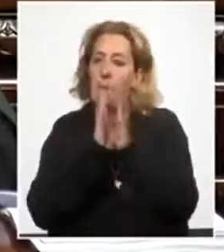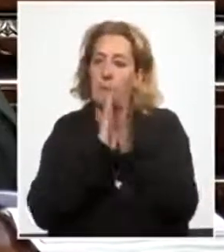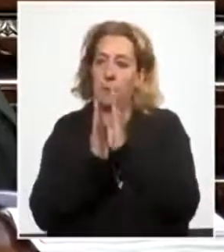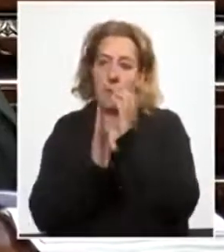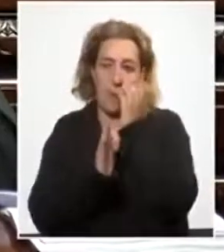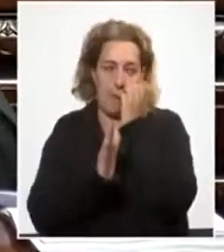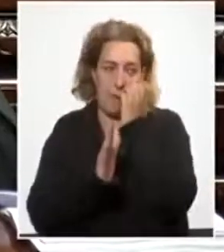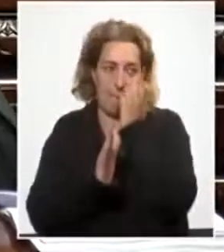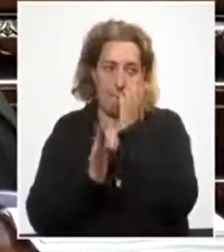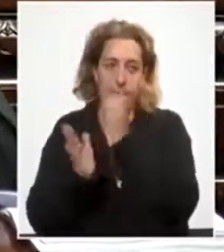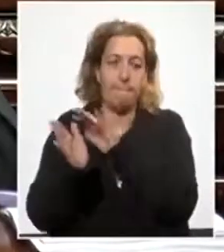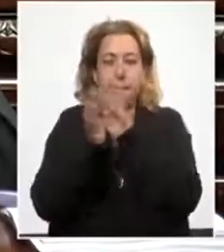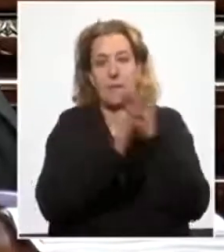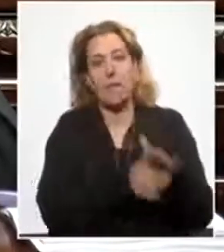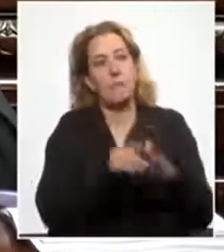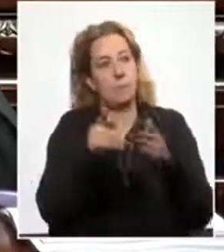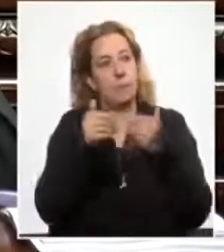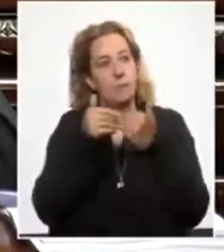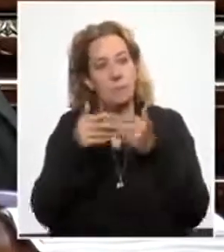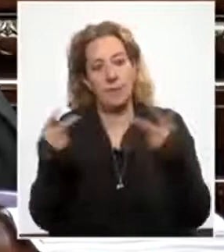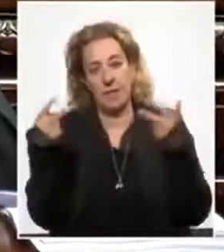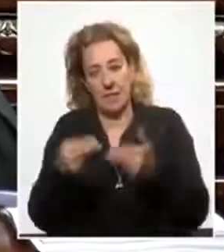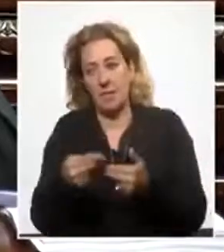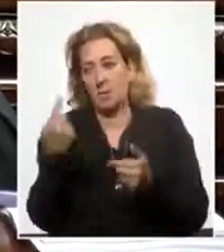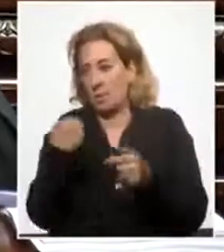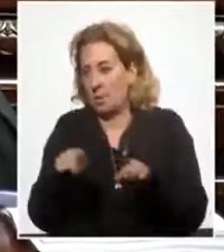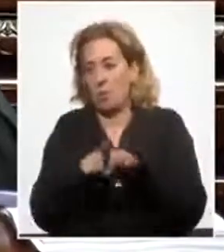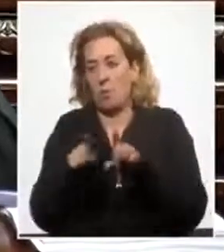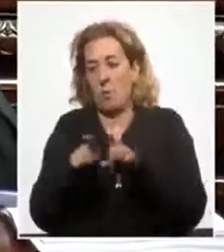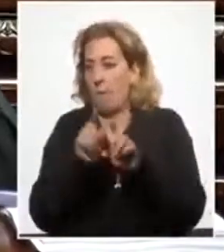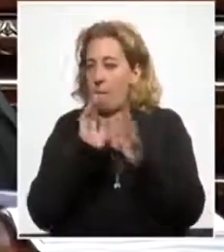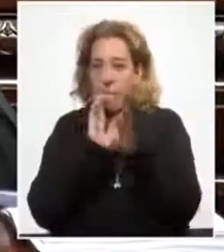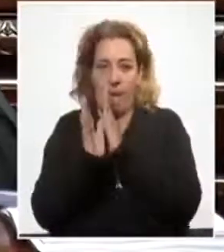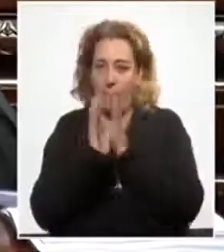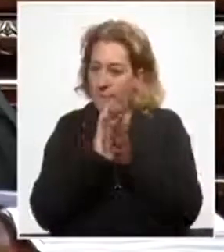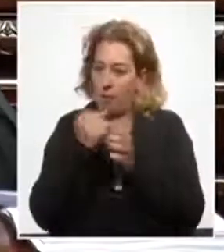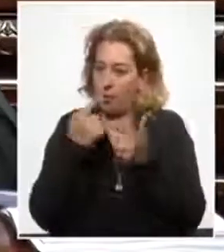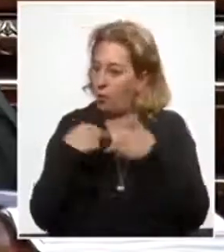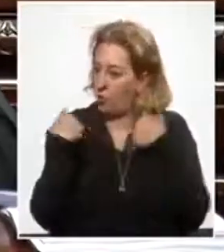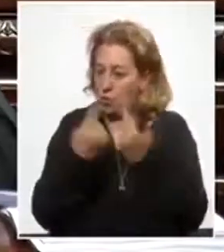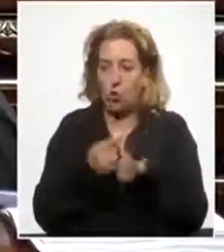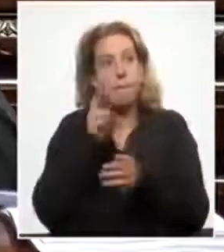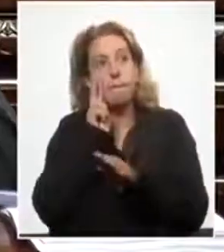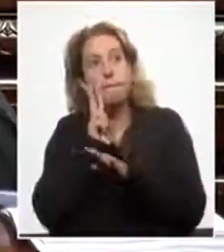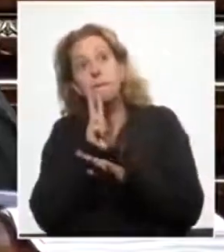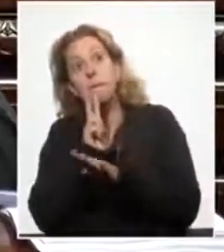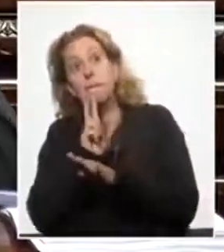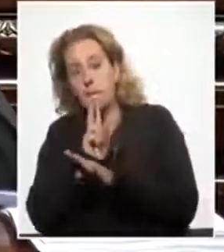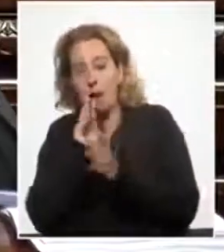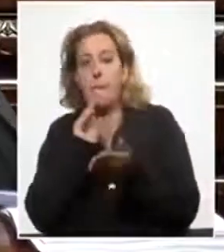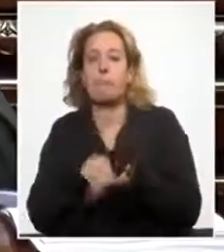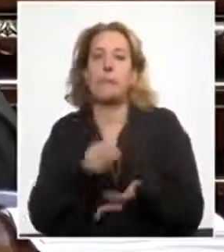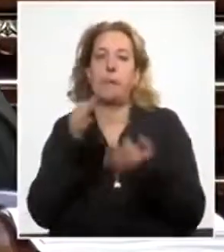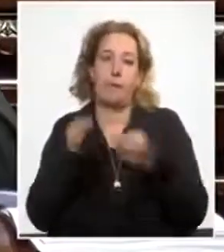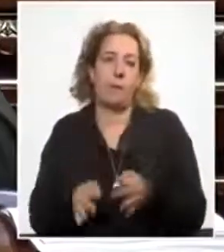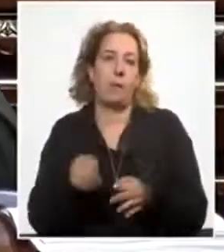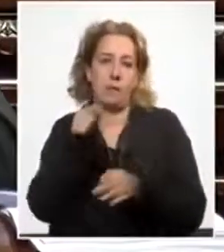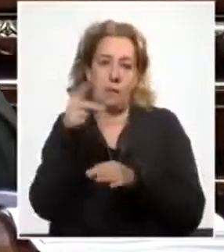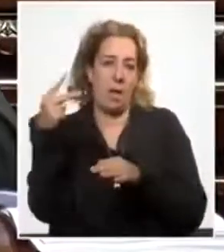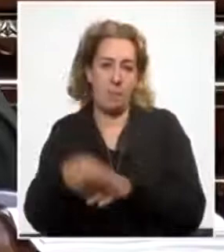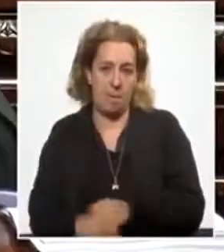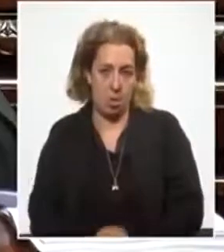más allá de que entren recesos, pero estará este Parlamento y todos nosotros velando para que se aplique bien esa